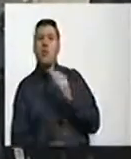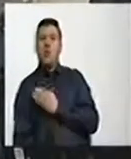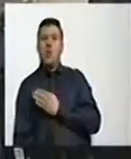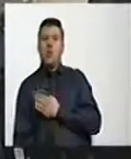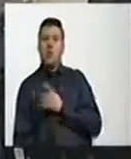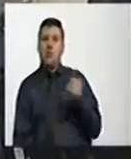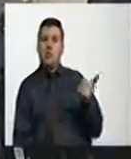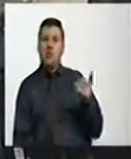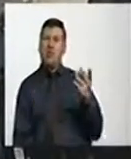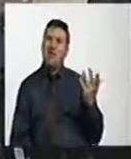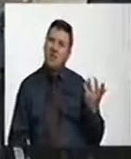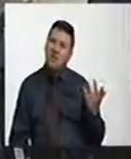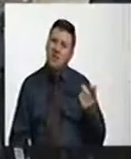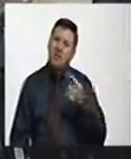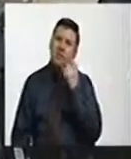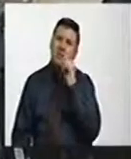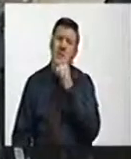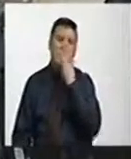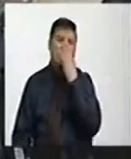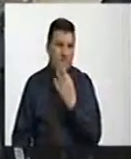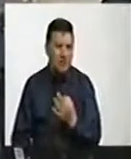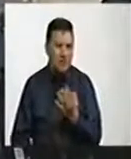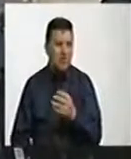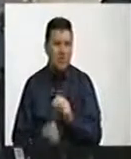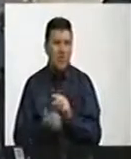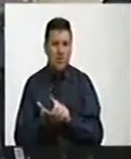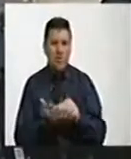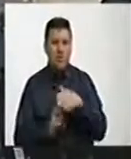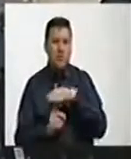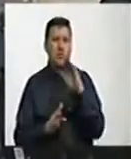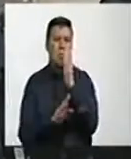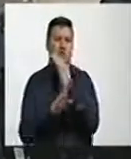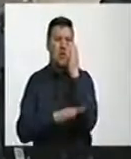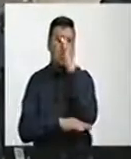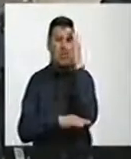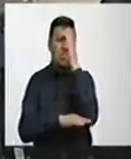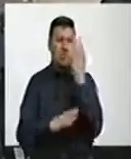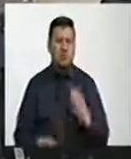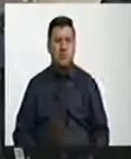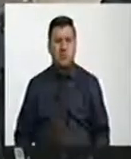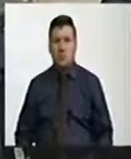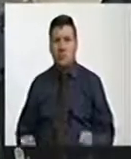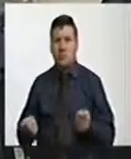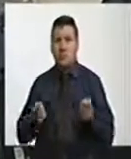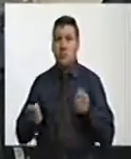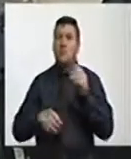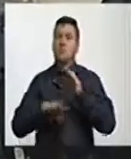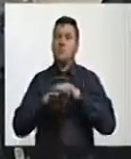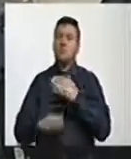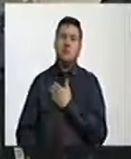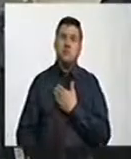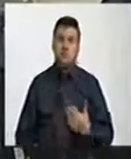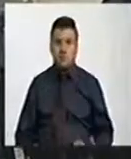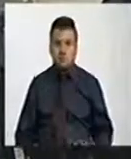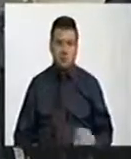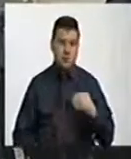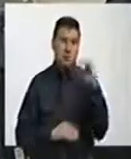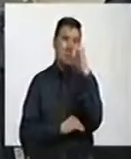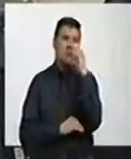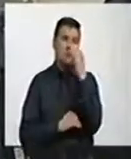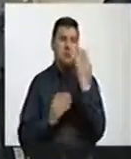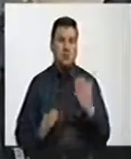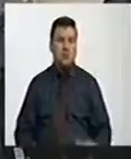magistrados definirán la verdad en el contexto del conflicto en Colombia. Esto puede conducir, señor presidente, al país